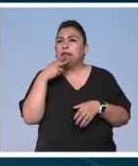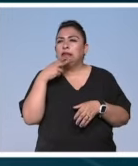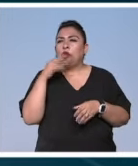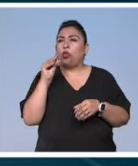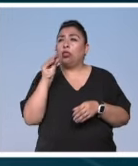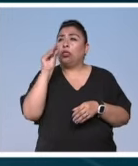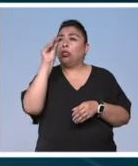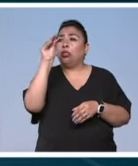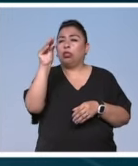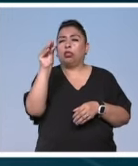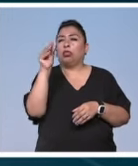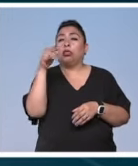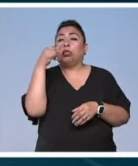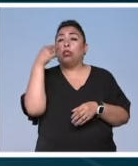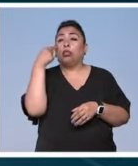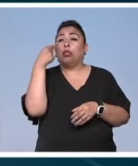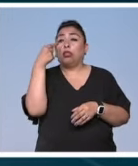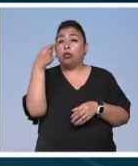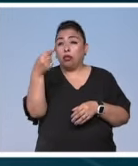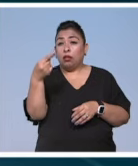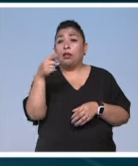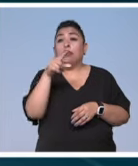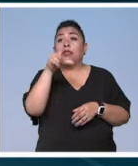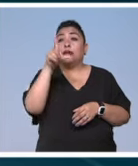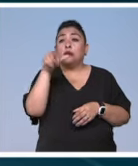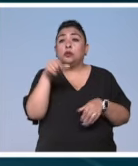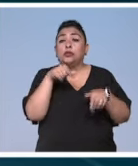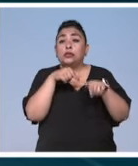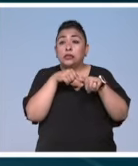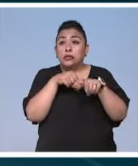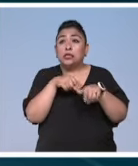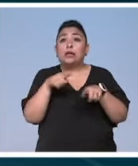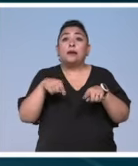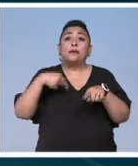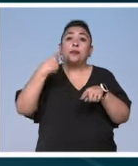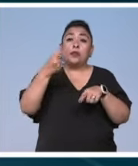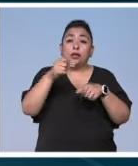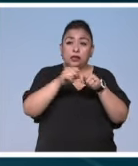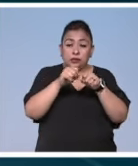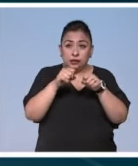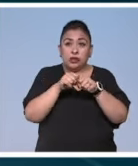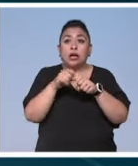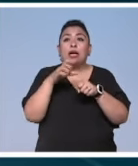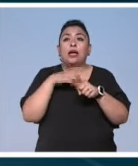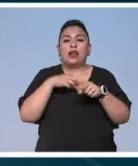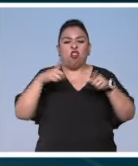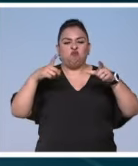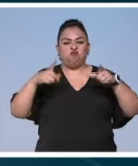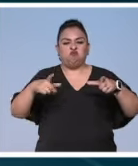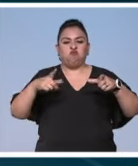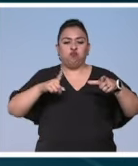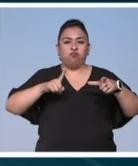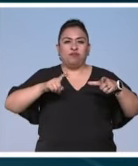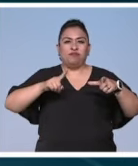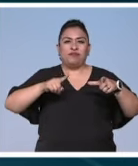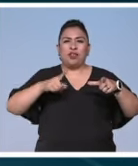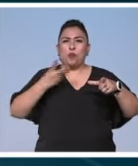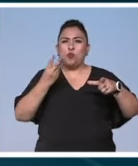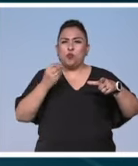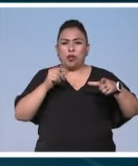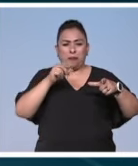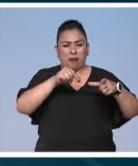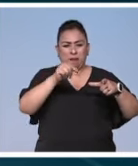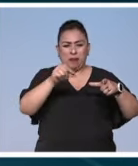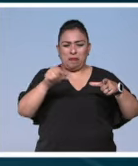vitrine, pero continúa en la siguiente parte con un gran ashtray y una gran